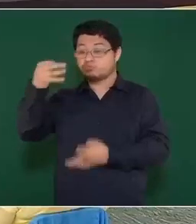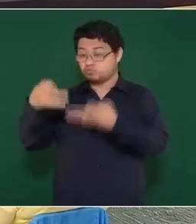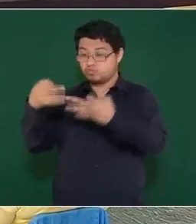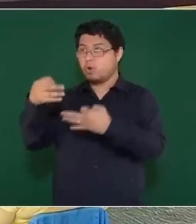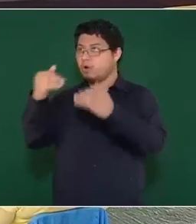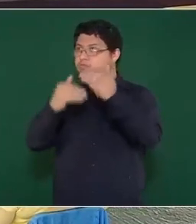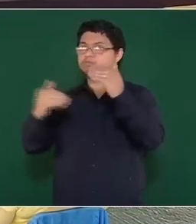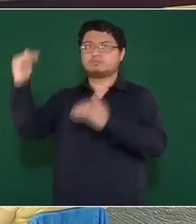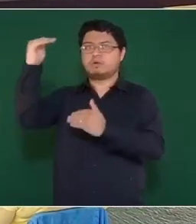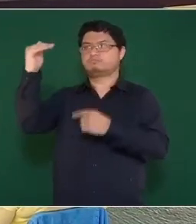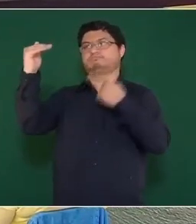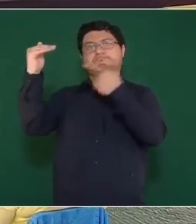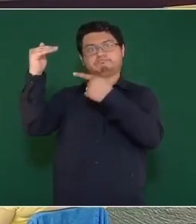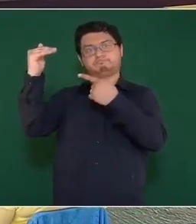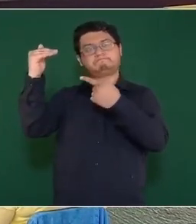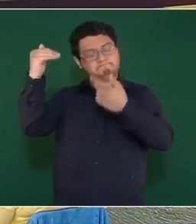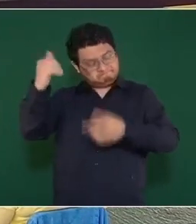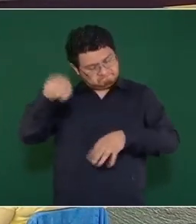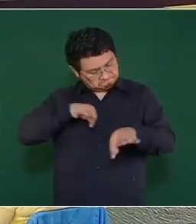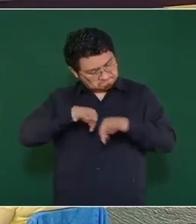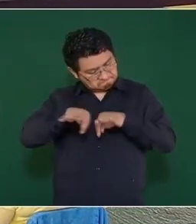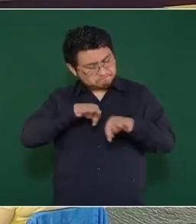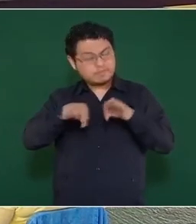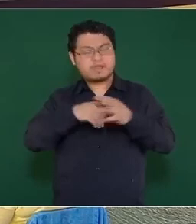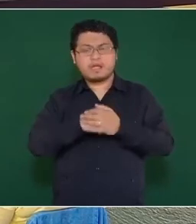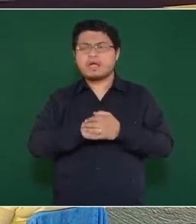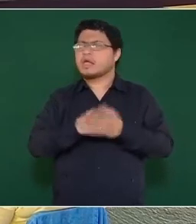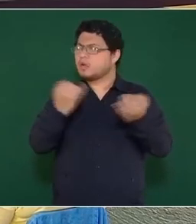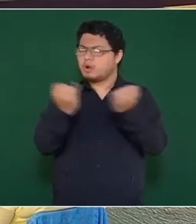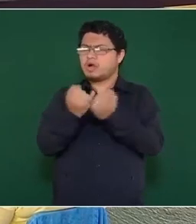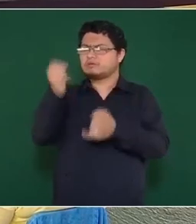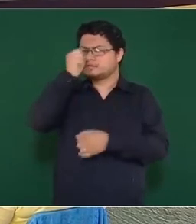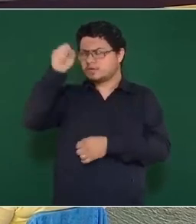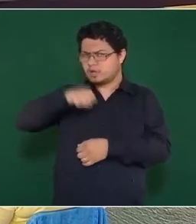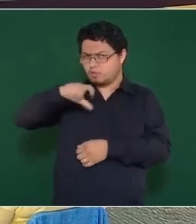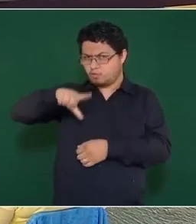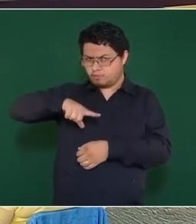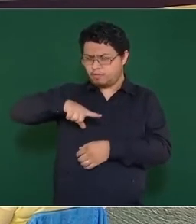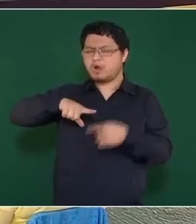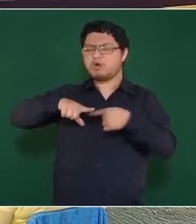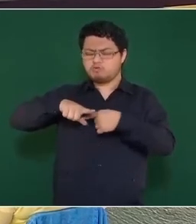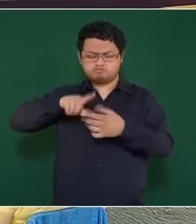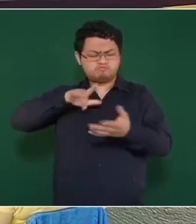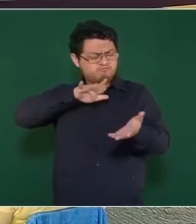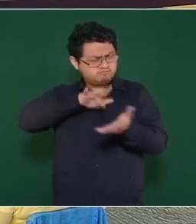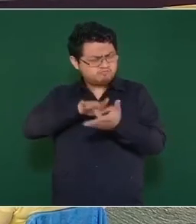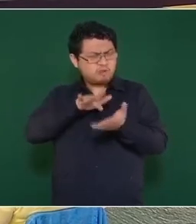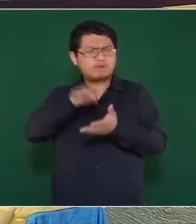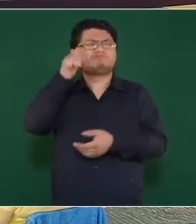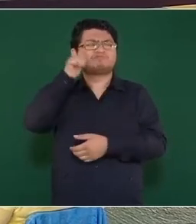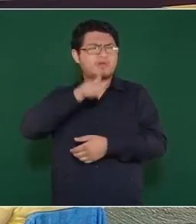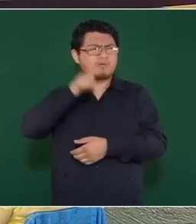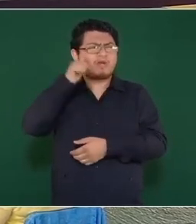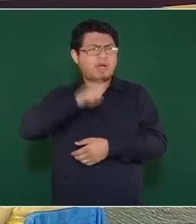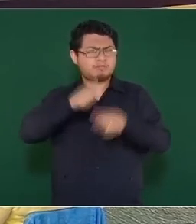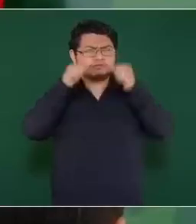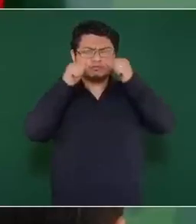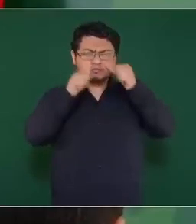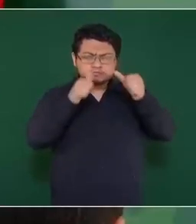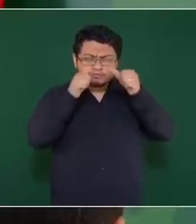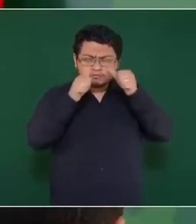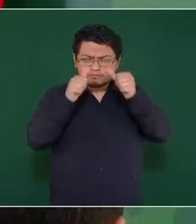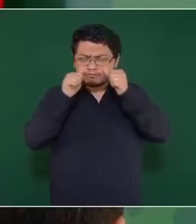Gracias también a los buenos oficios del secretario de Gobernación, quien siempre estuvo pendiente